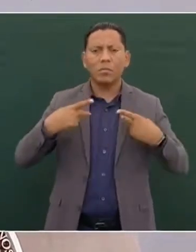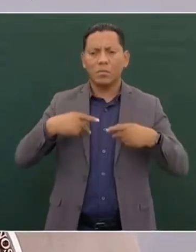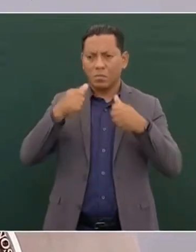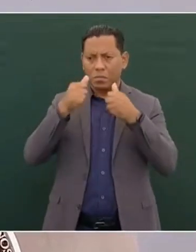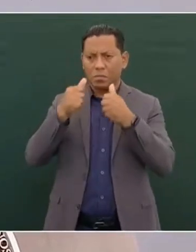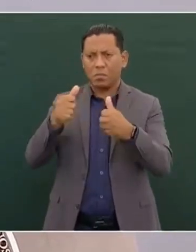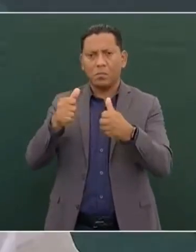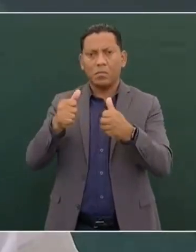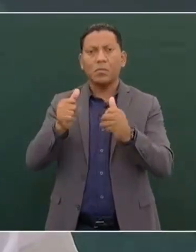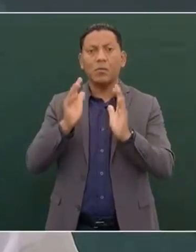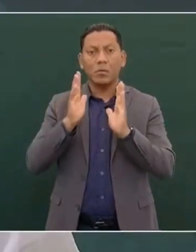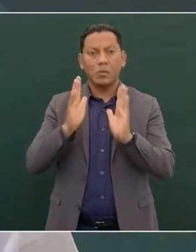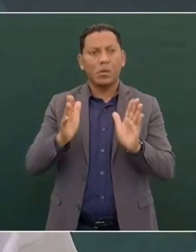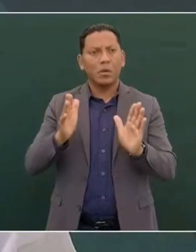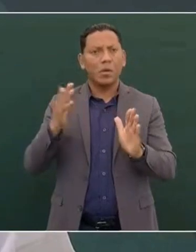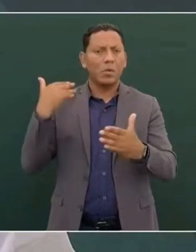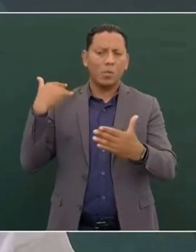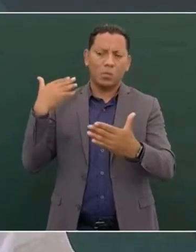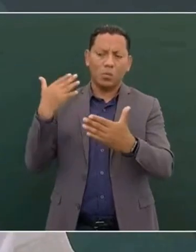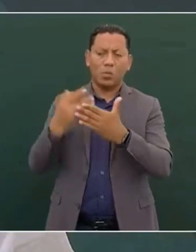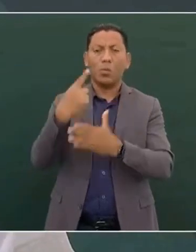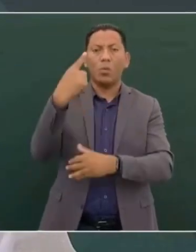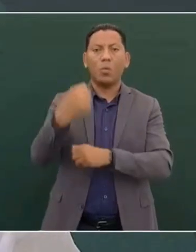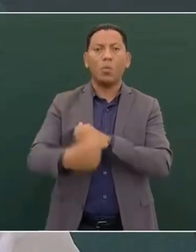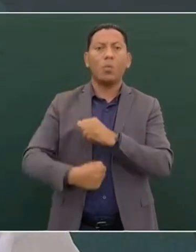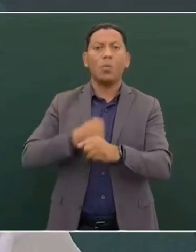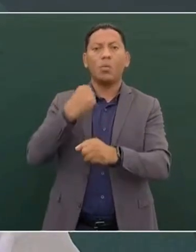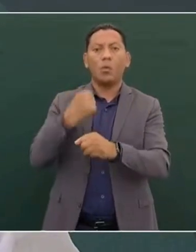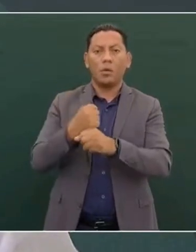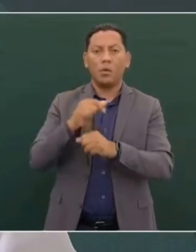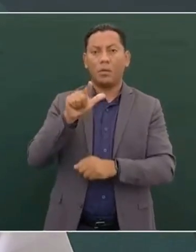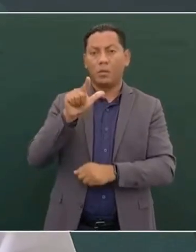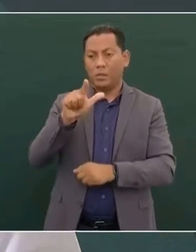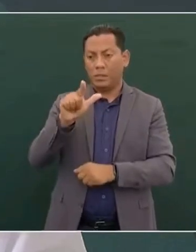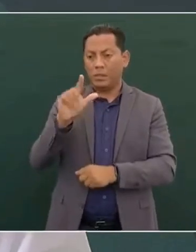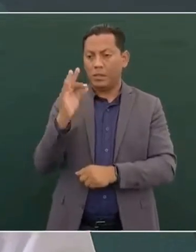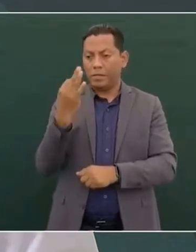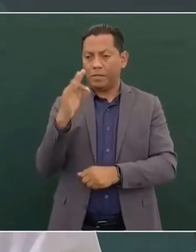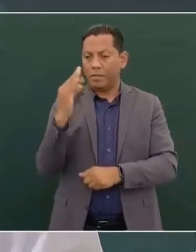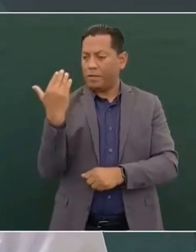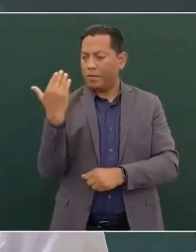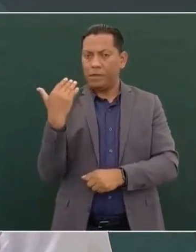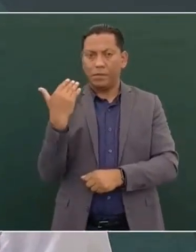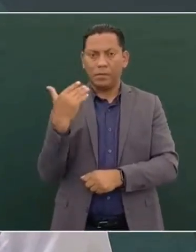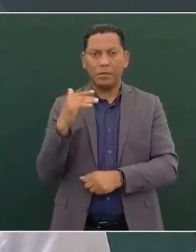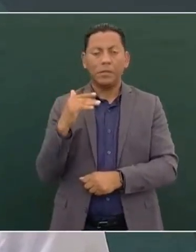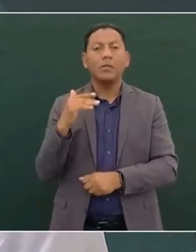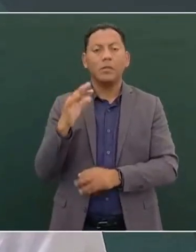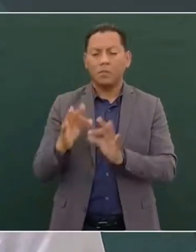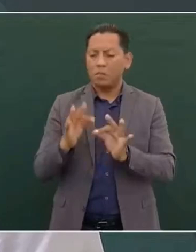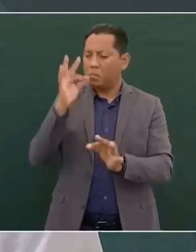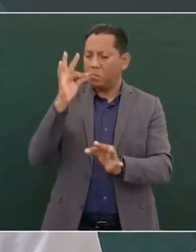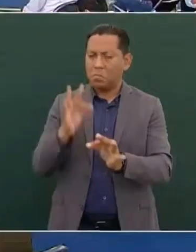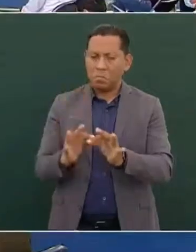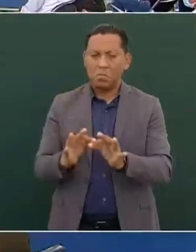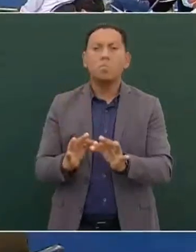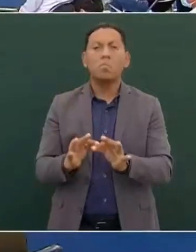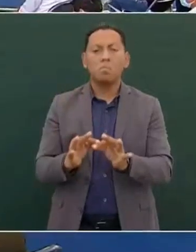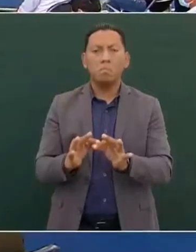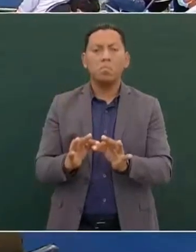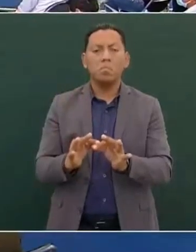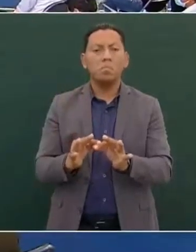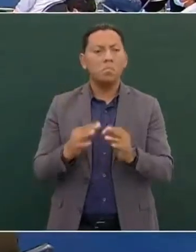ya cumplimos un año, el 17 de febrero de este año, cumplimos un año